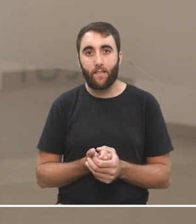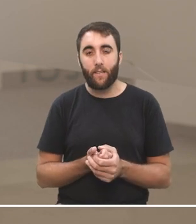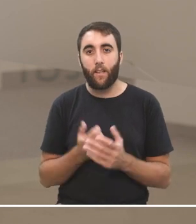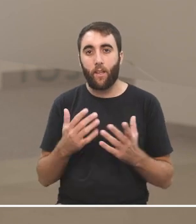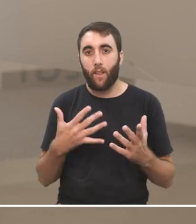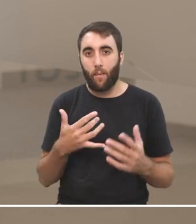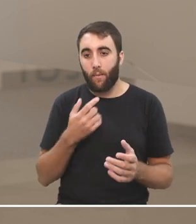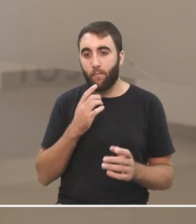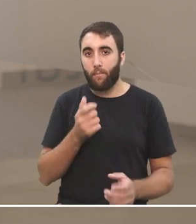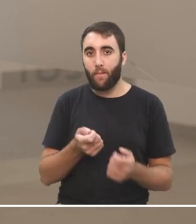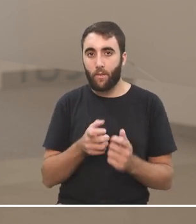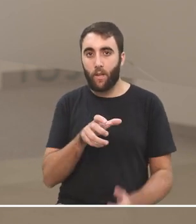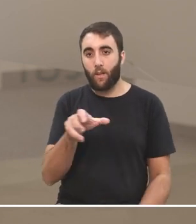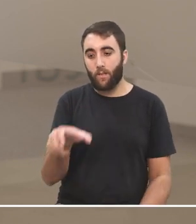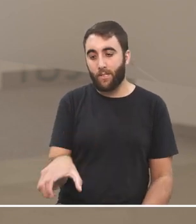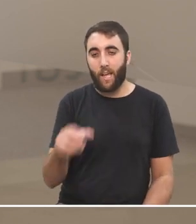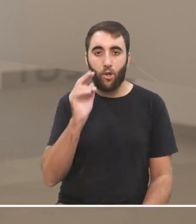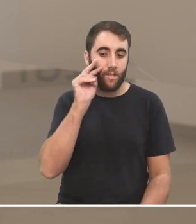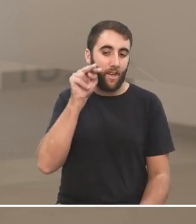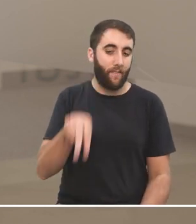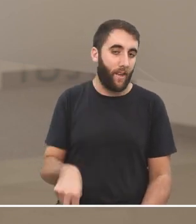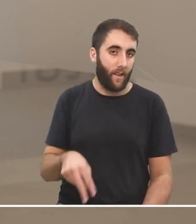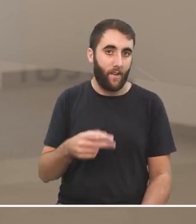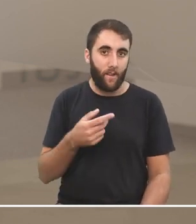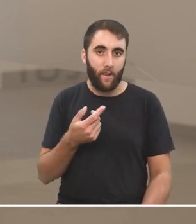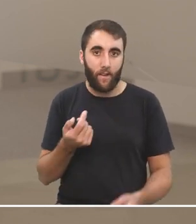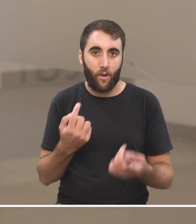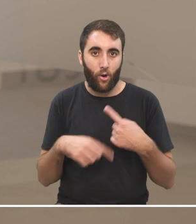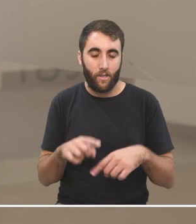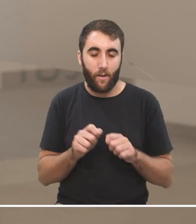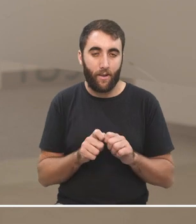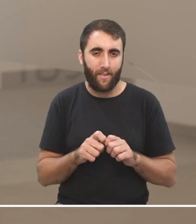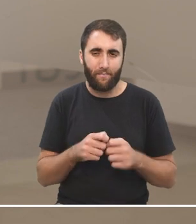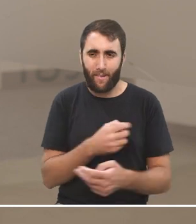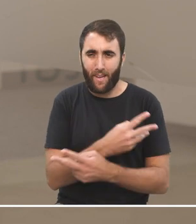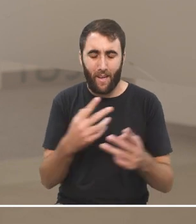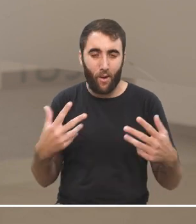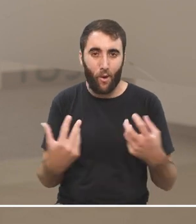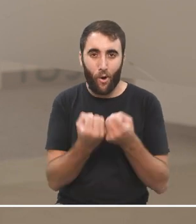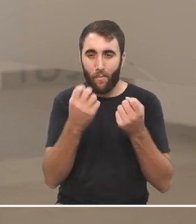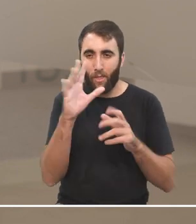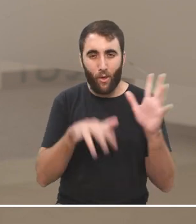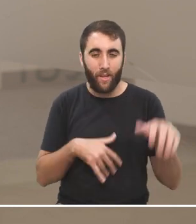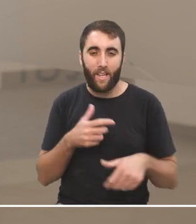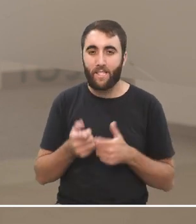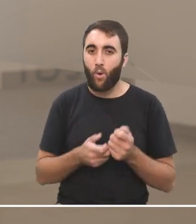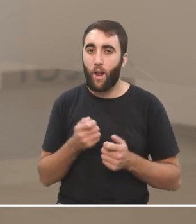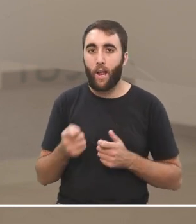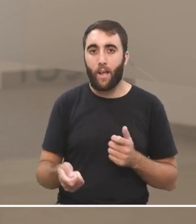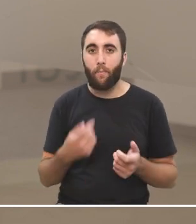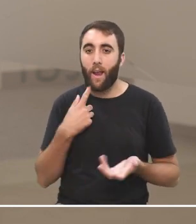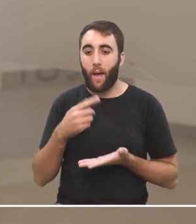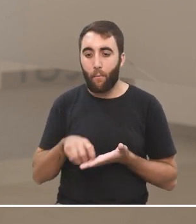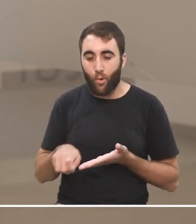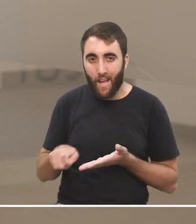que se ponían en la mesa, entonces ya no se veía la pantalla y aparte se generalizó, ¿no? Prácticamente todos llevaban los celulares, los usaban para